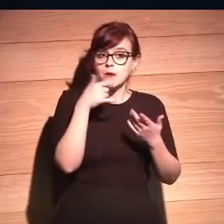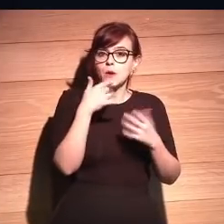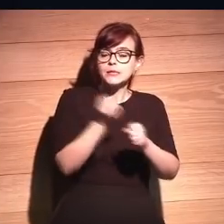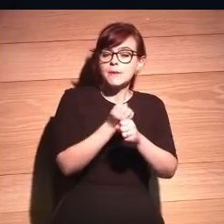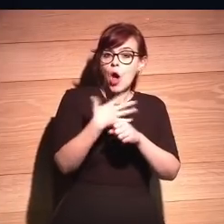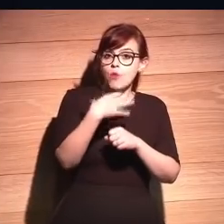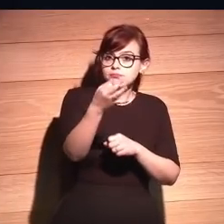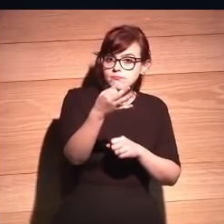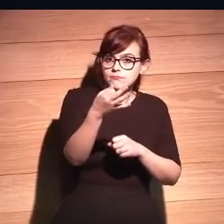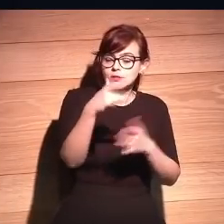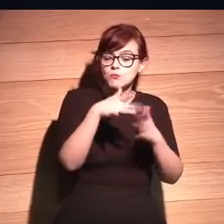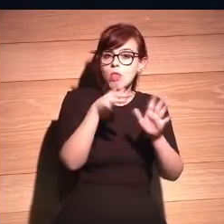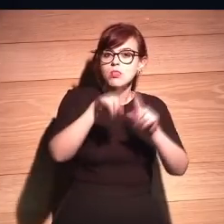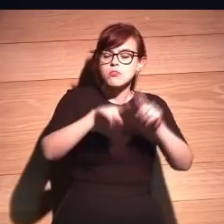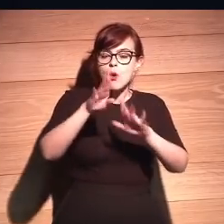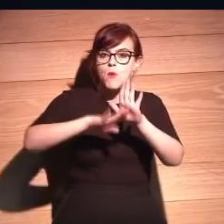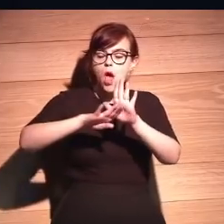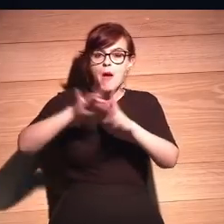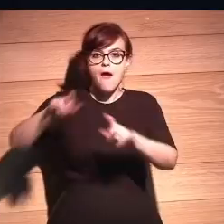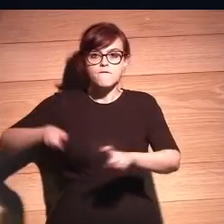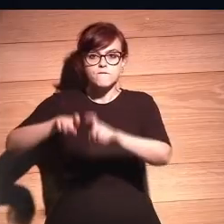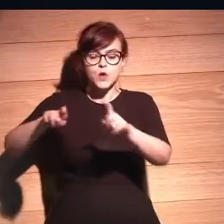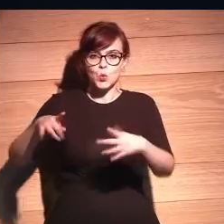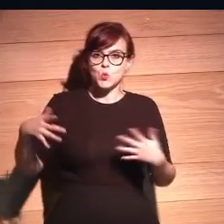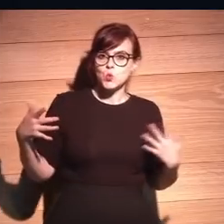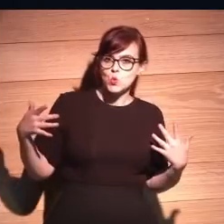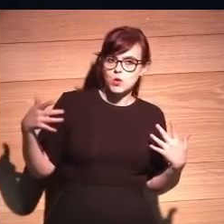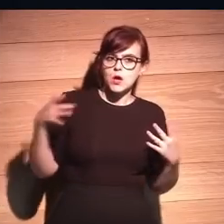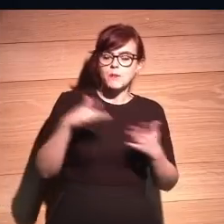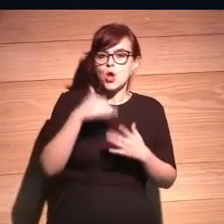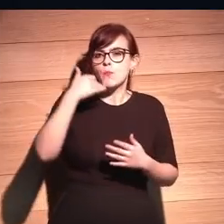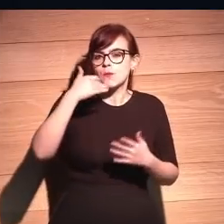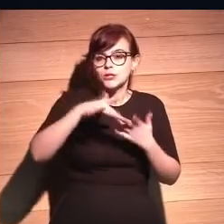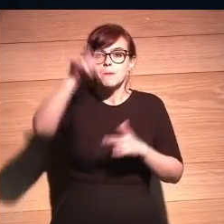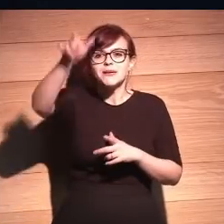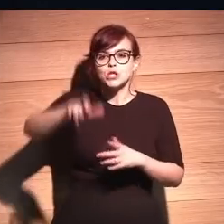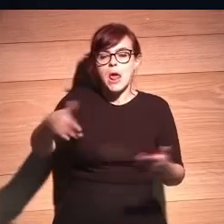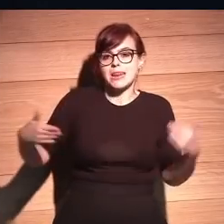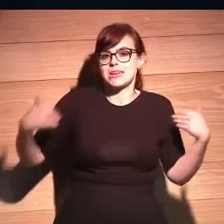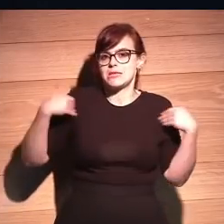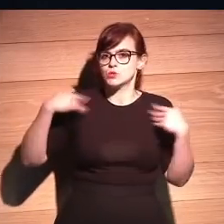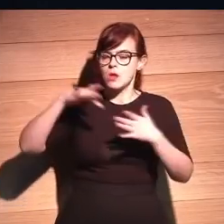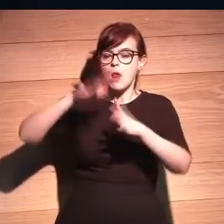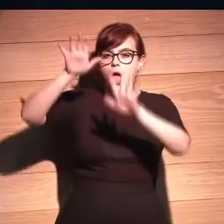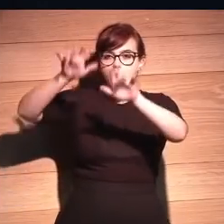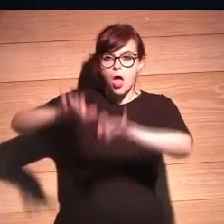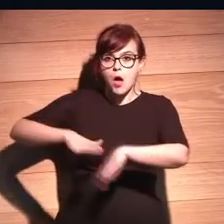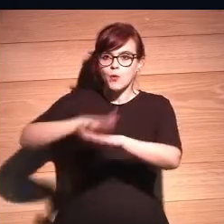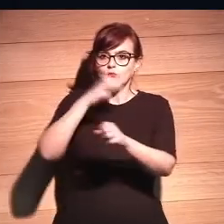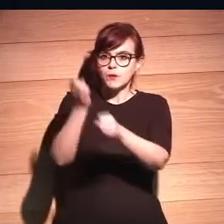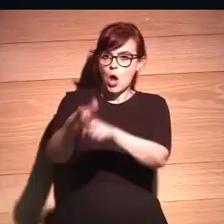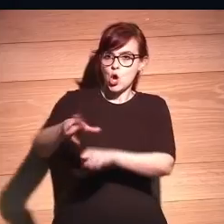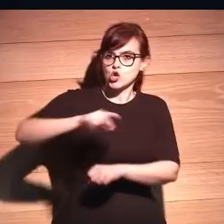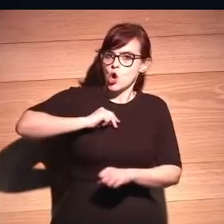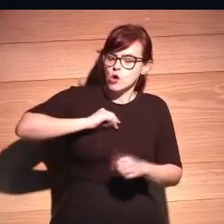trabajo o no, depende de un programa. Por favor, déjenme mirar quién ha codificado ese programa y con qué criterios, porque me está negando un trabajo.